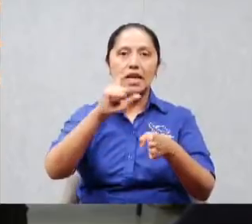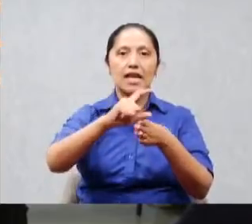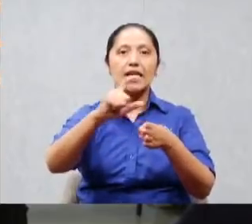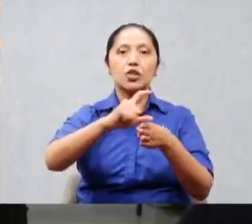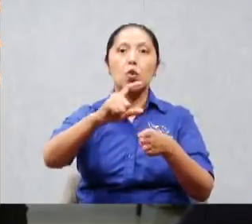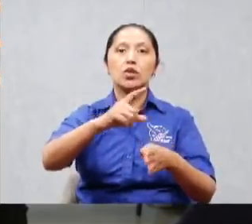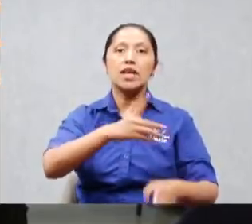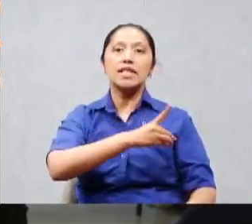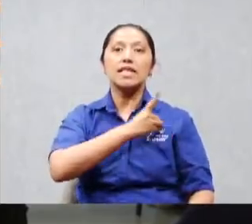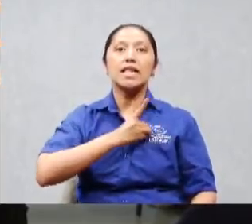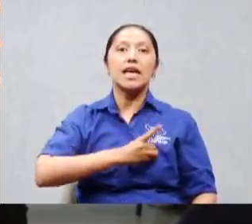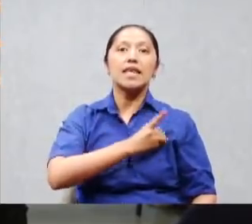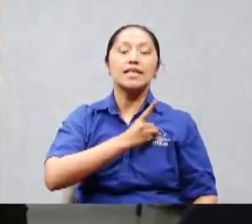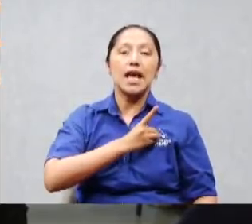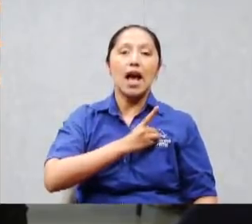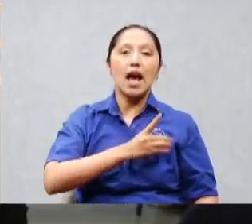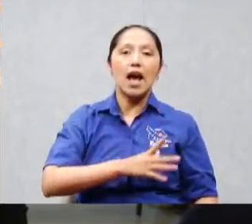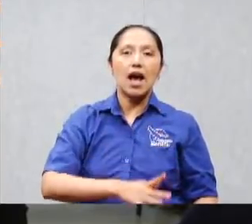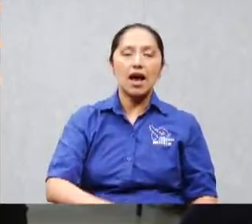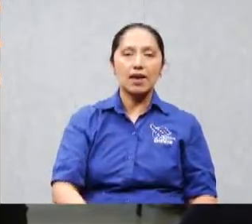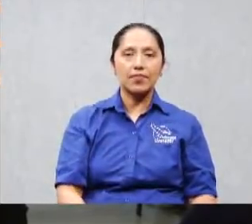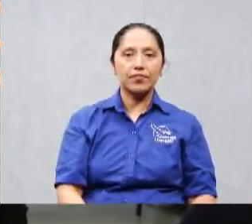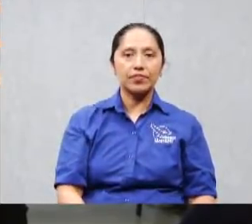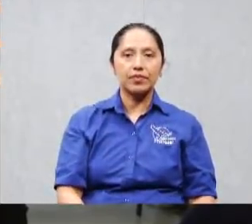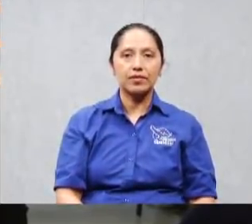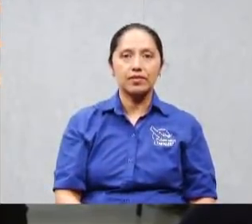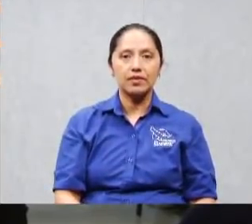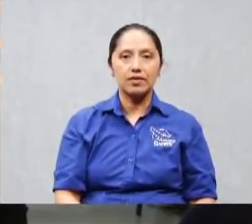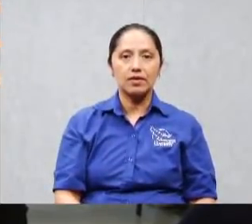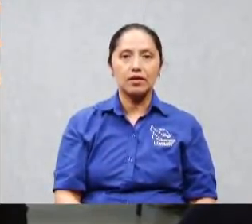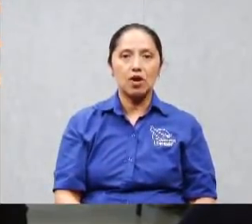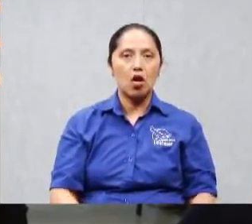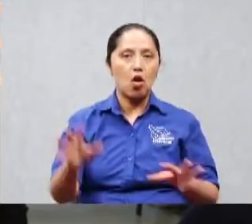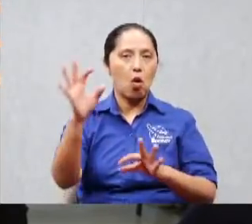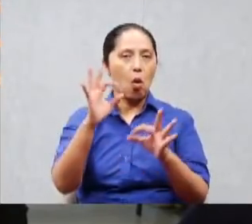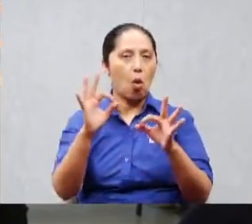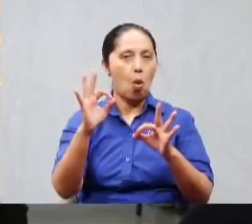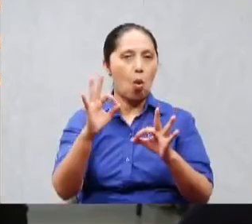porque yo soy bueno? ¿o porque eres un envidioso?